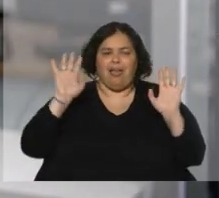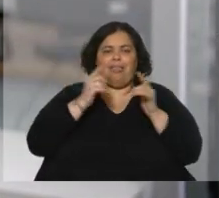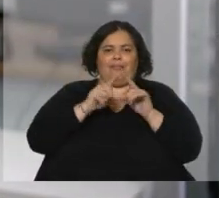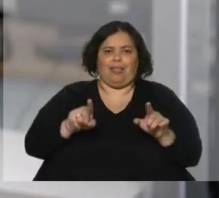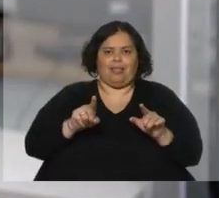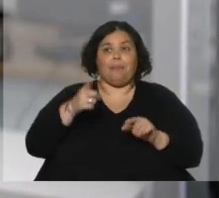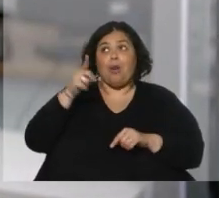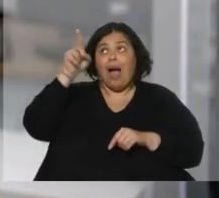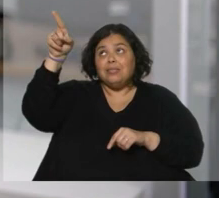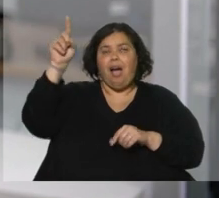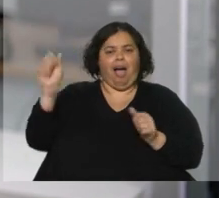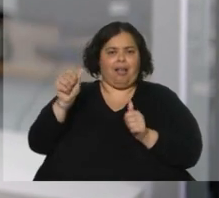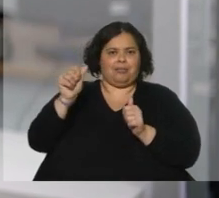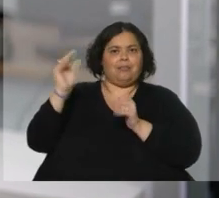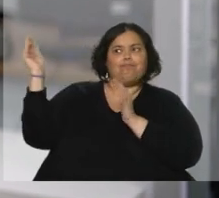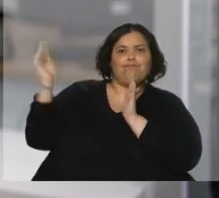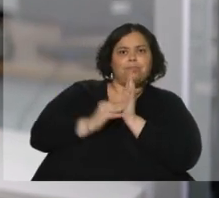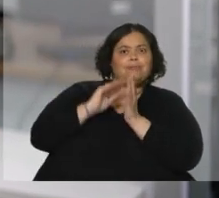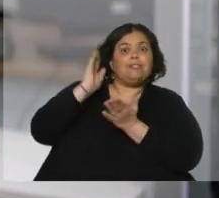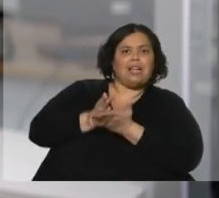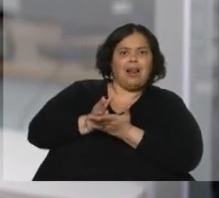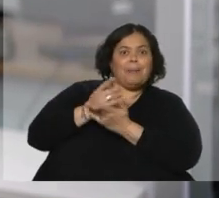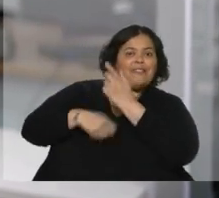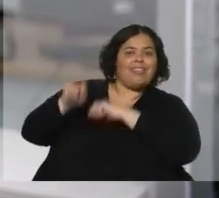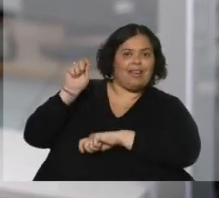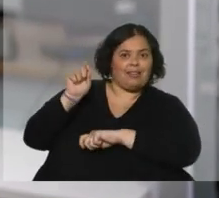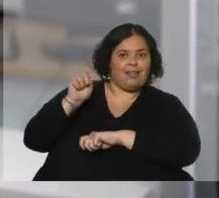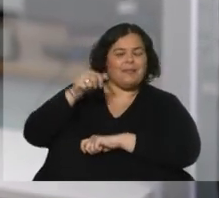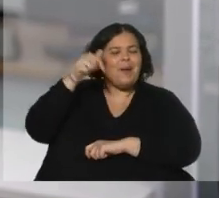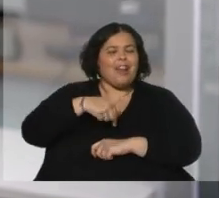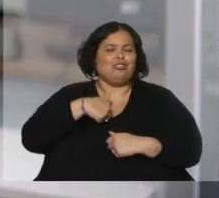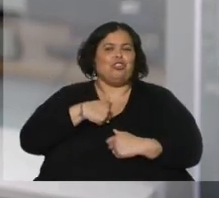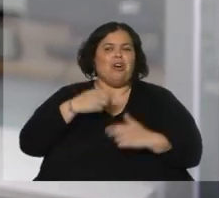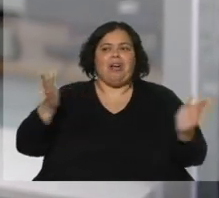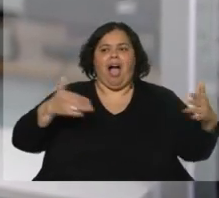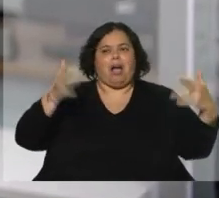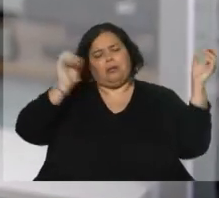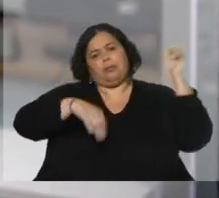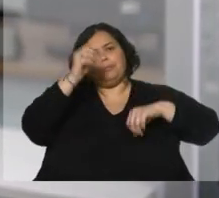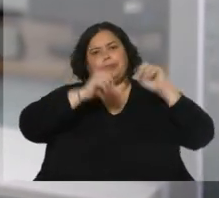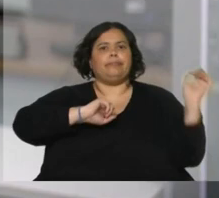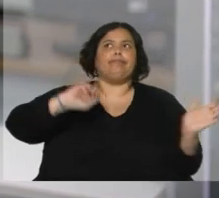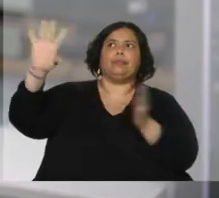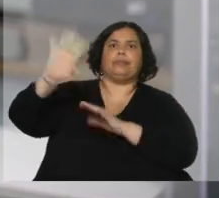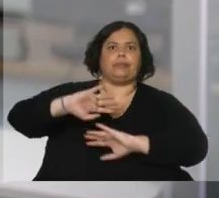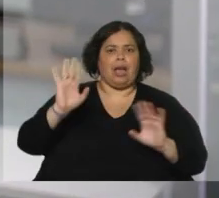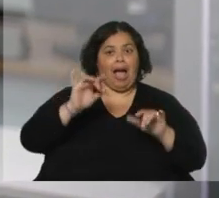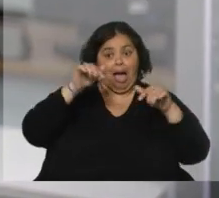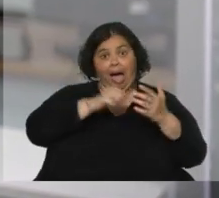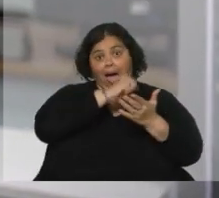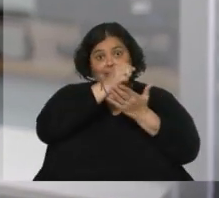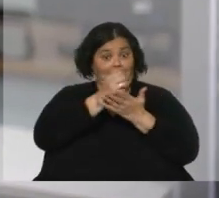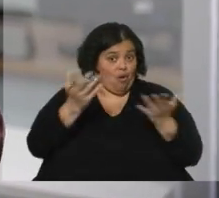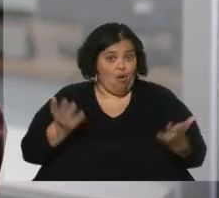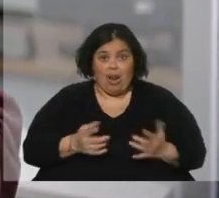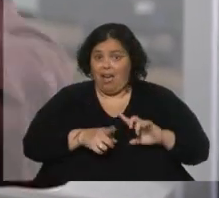los que terminan realizando el registro de producto final. ¿Como el pasado, por ejemplo, final o no? No, a lo que voy es hasta el día de hoy. Nosotros seguimos vendiendo como materia